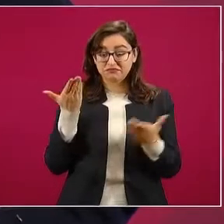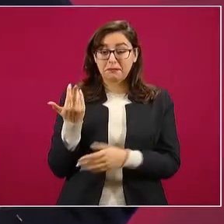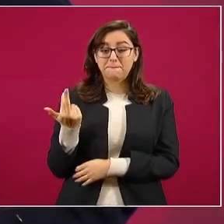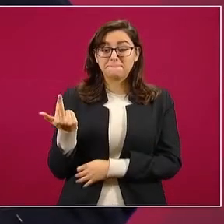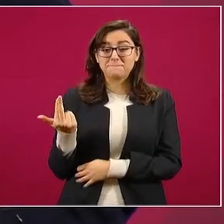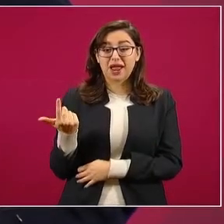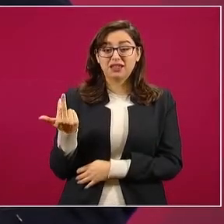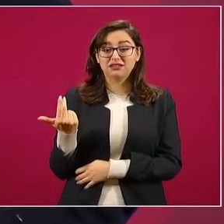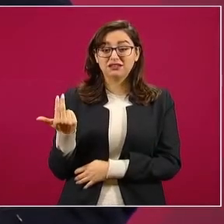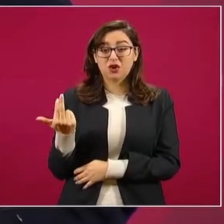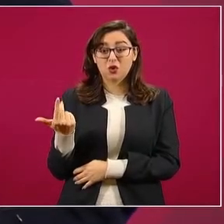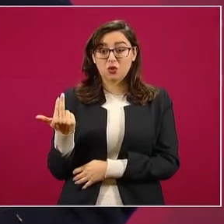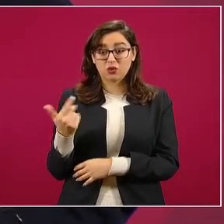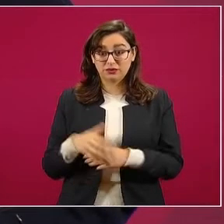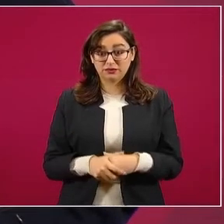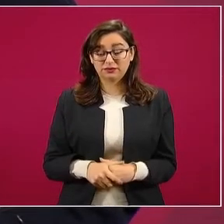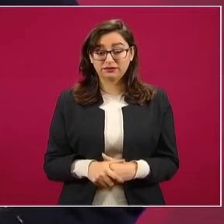pandemia,